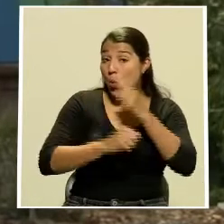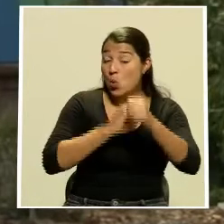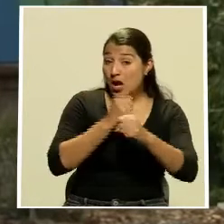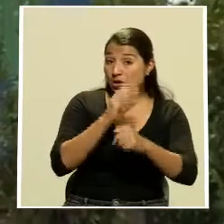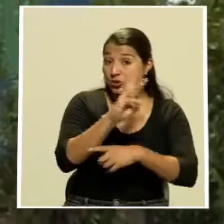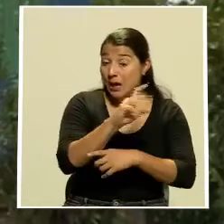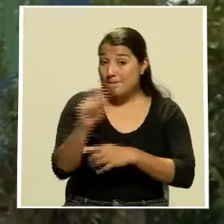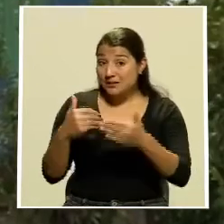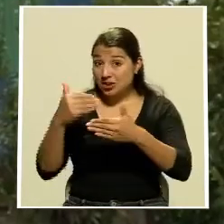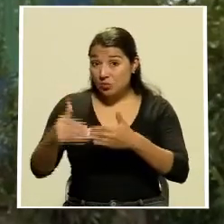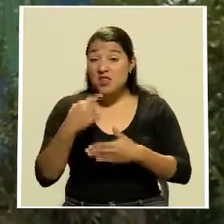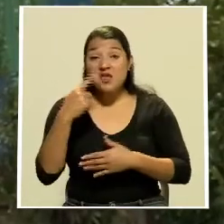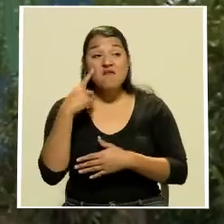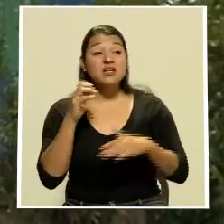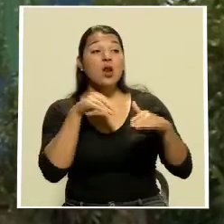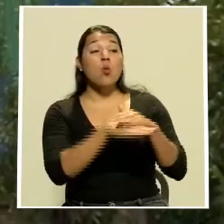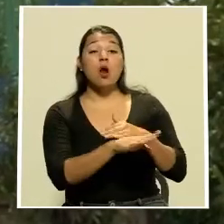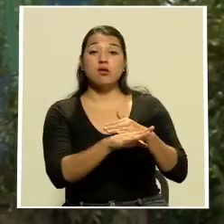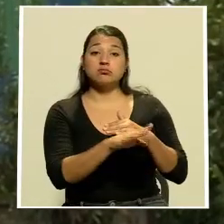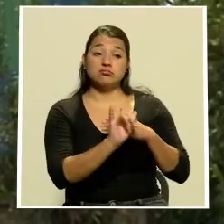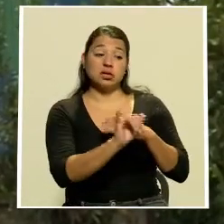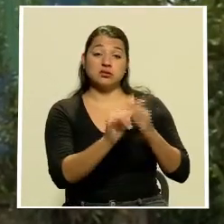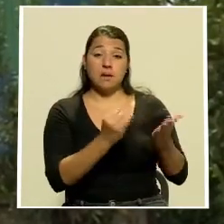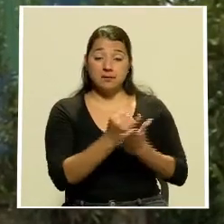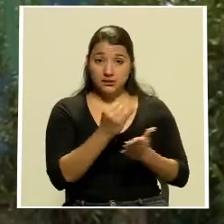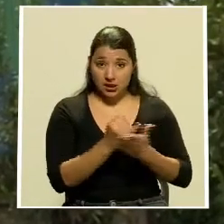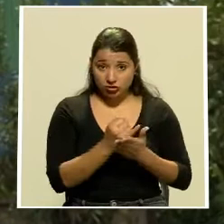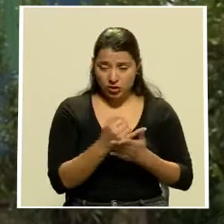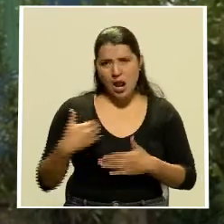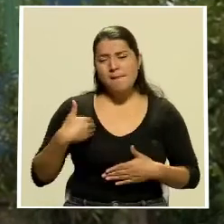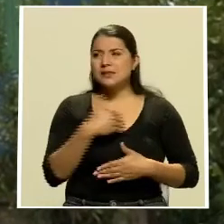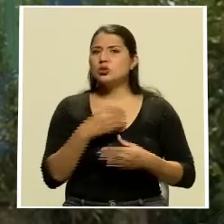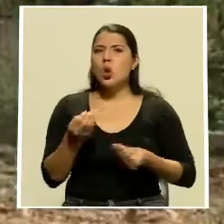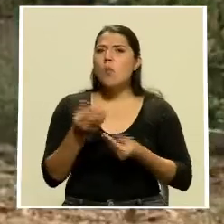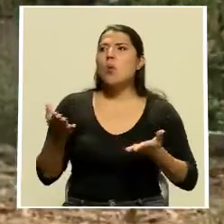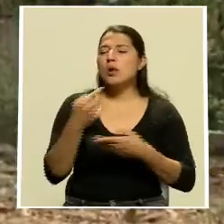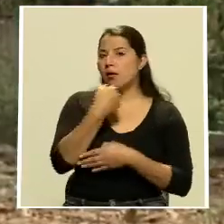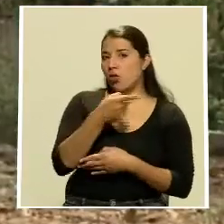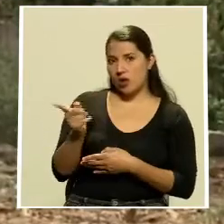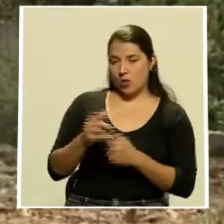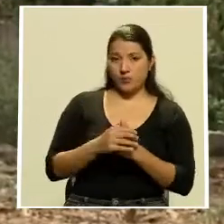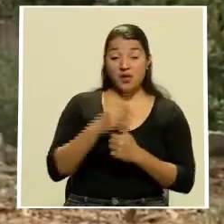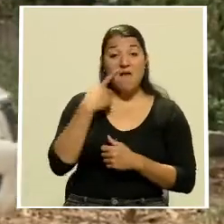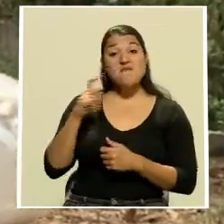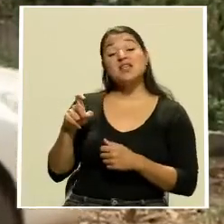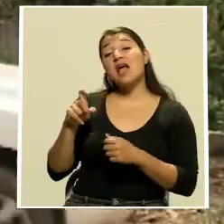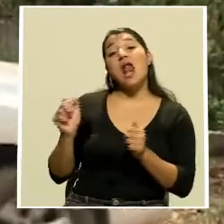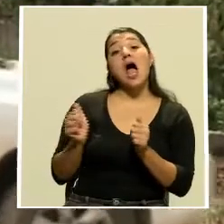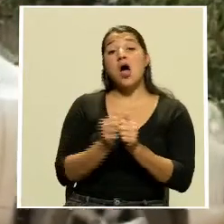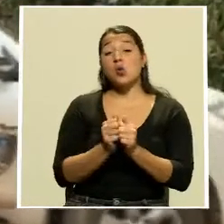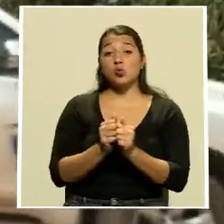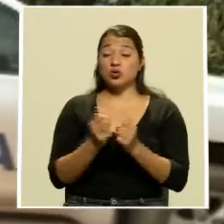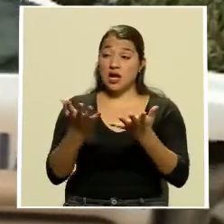la Fiscalía anunció que archivarán el caso. Mediante un comunicado del Ministerio Público indicó, la Fiscalía Junta contra el